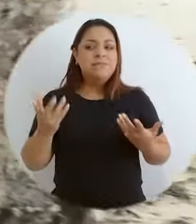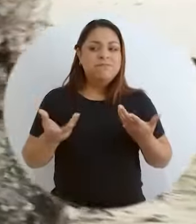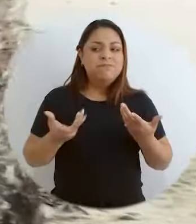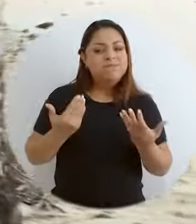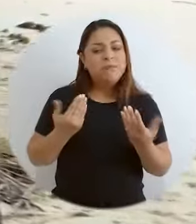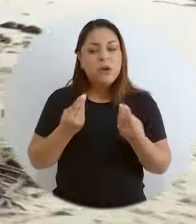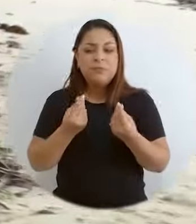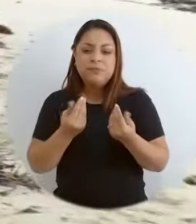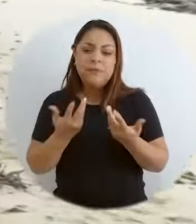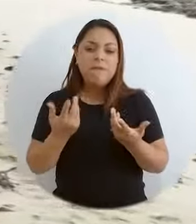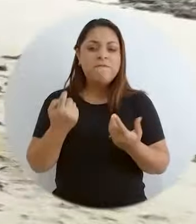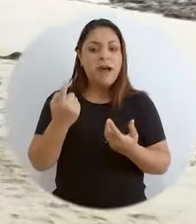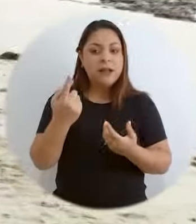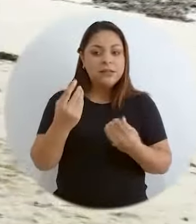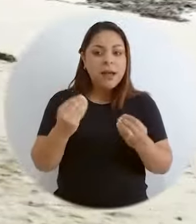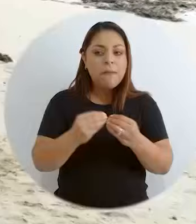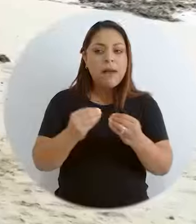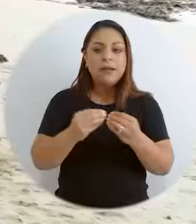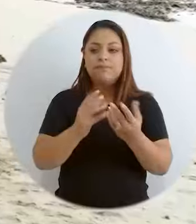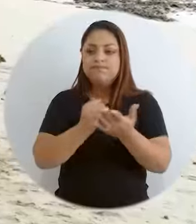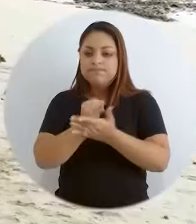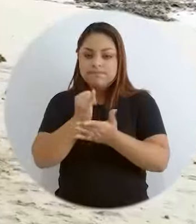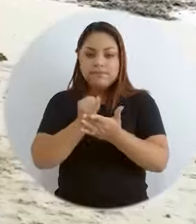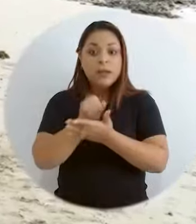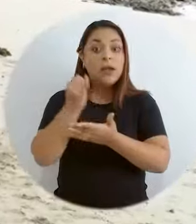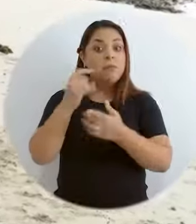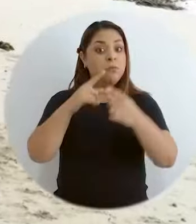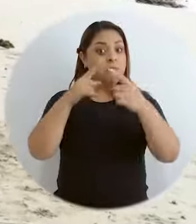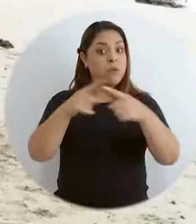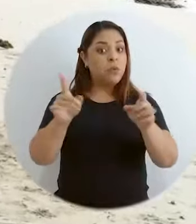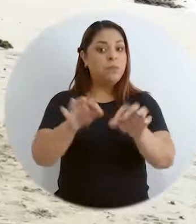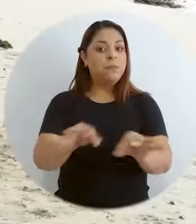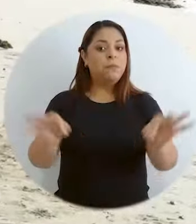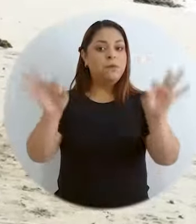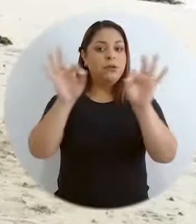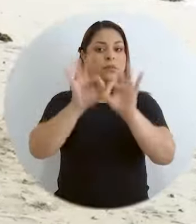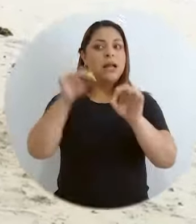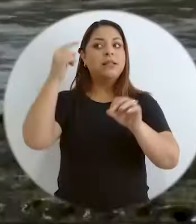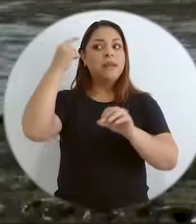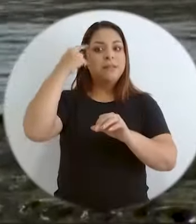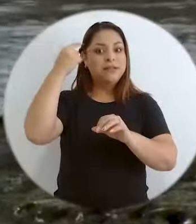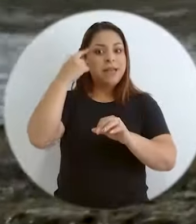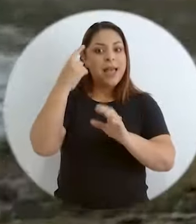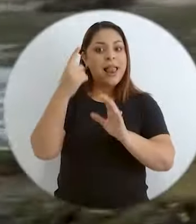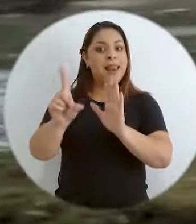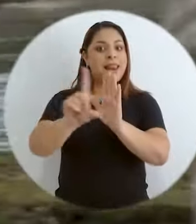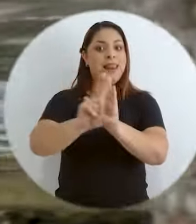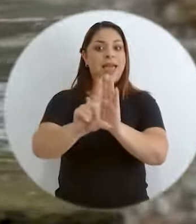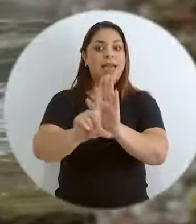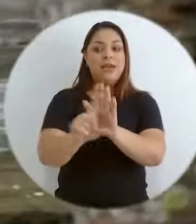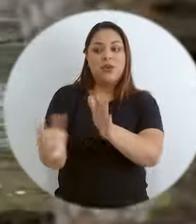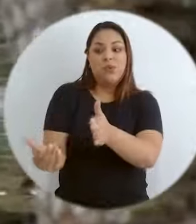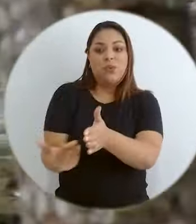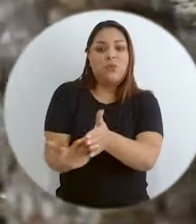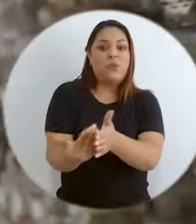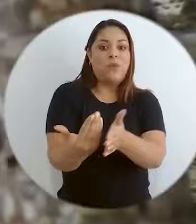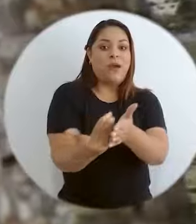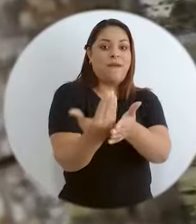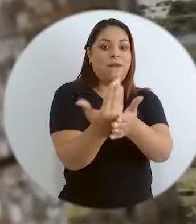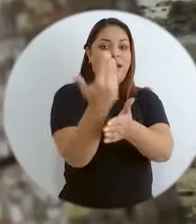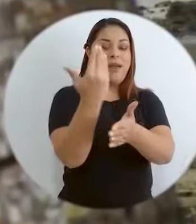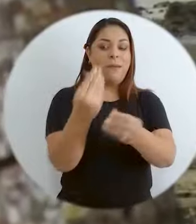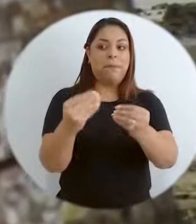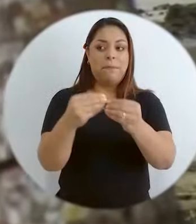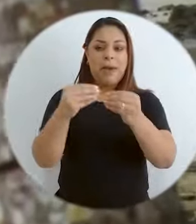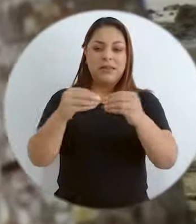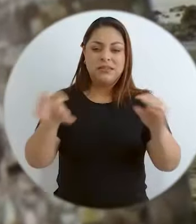costeras. Y por ahí hay mucha tela que cortar también y sería importante que pensáramos en una ley